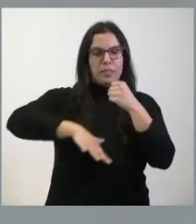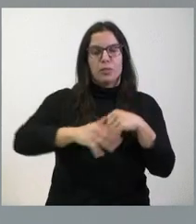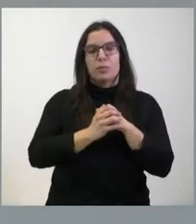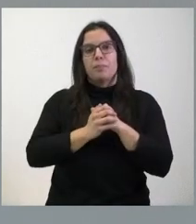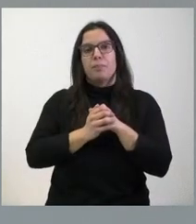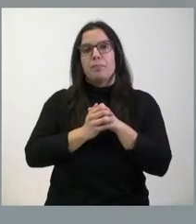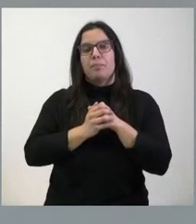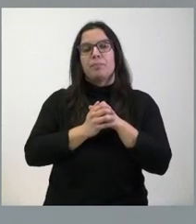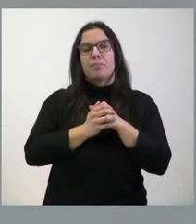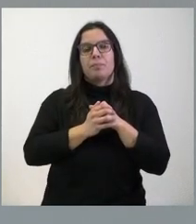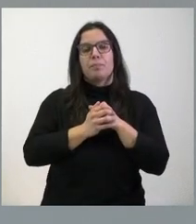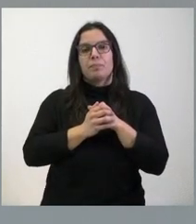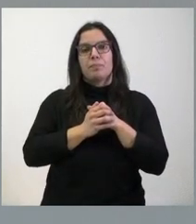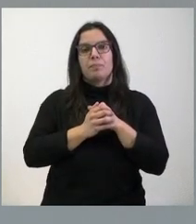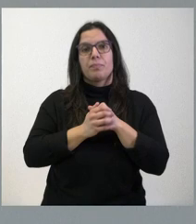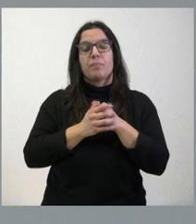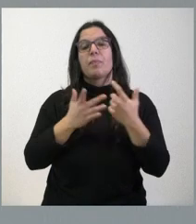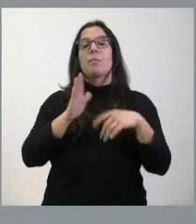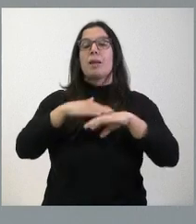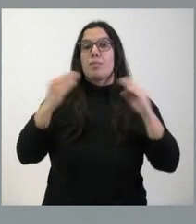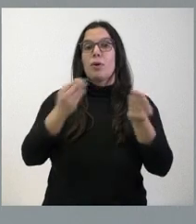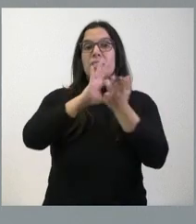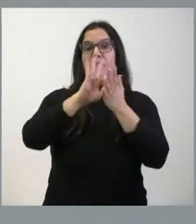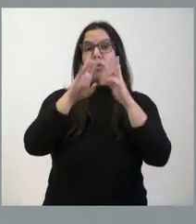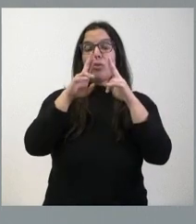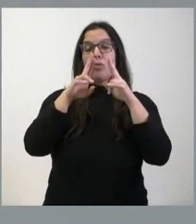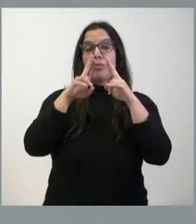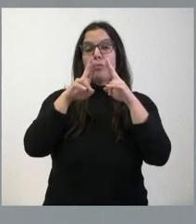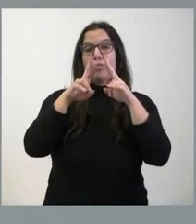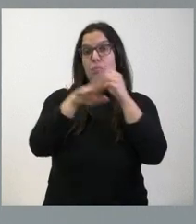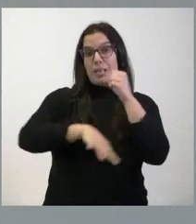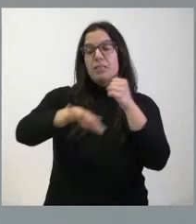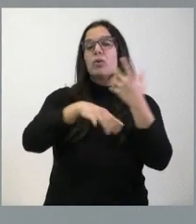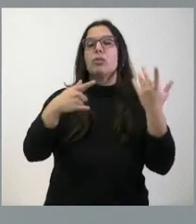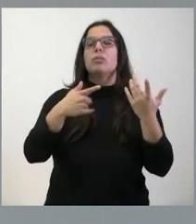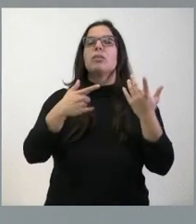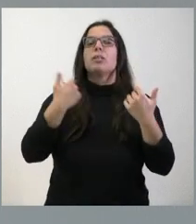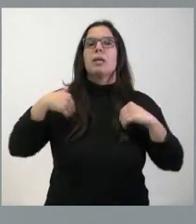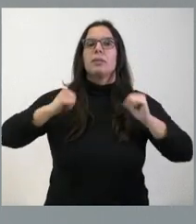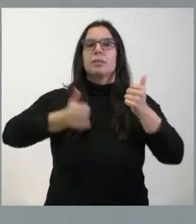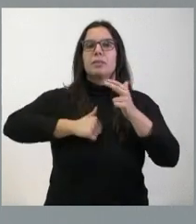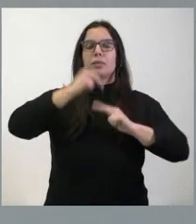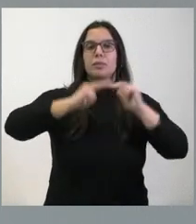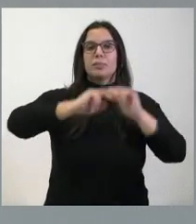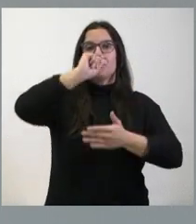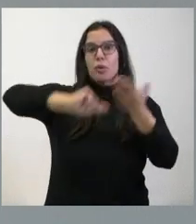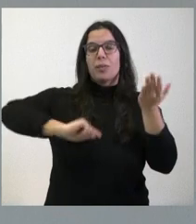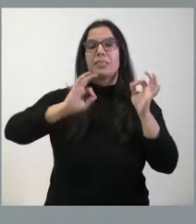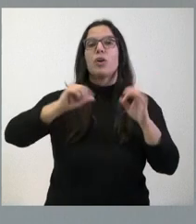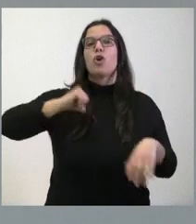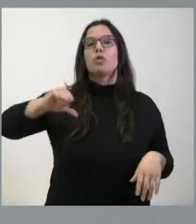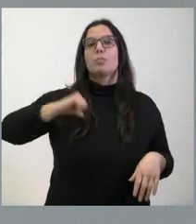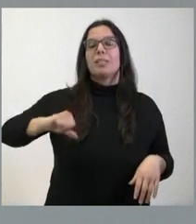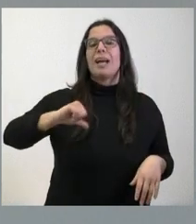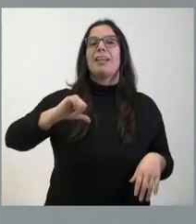de la mejora de los servicios esenciales hay que decir que la Junta ha autorizado la contratación de las obras para el Hospital Río Carrión de